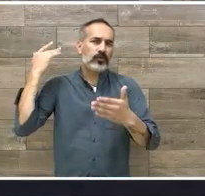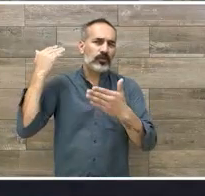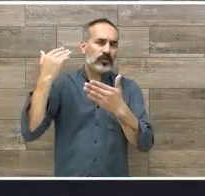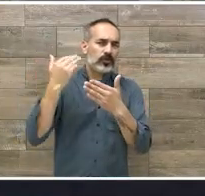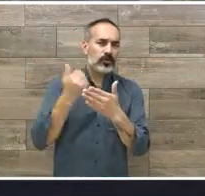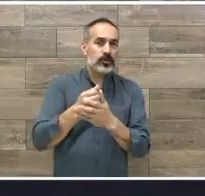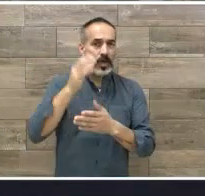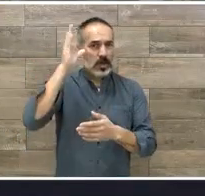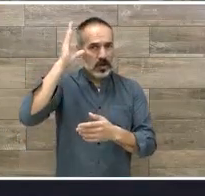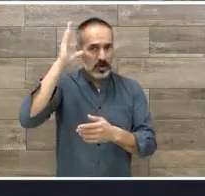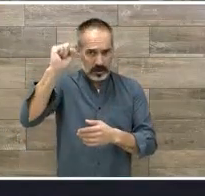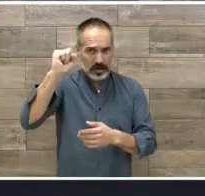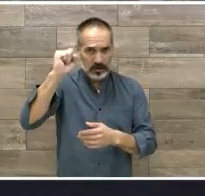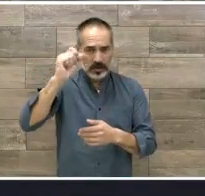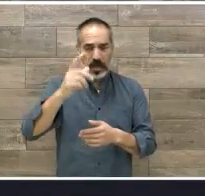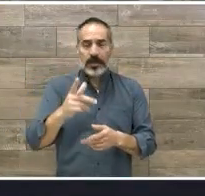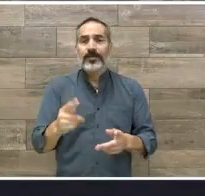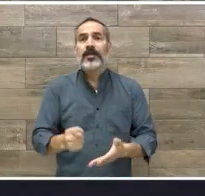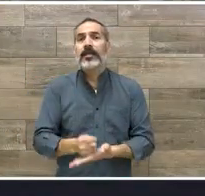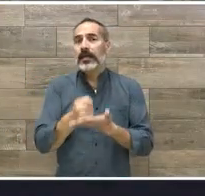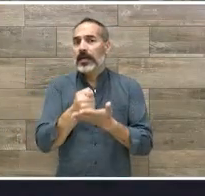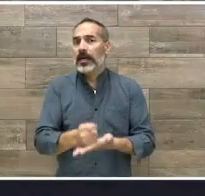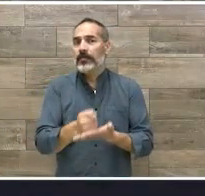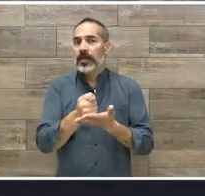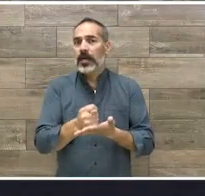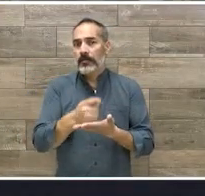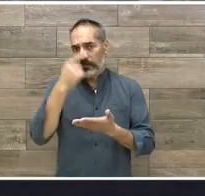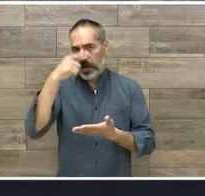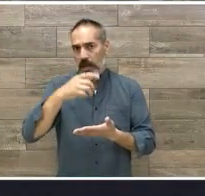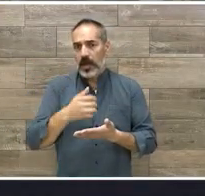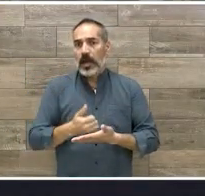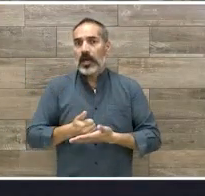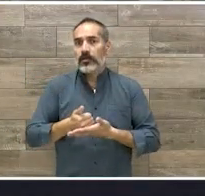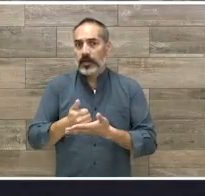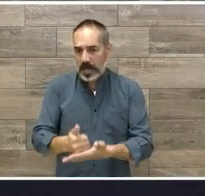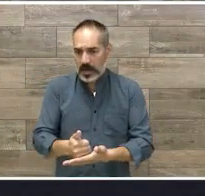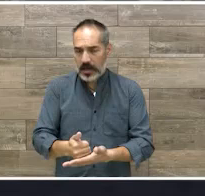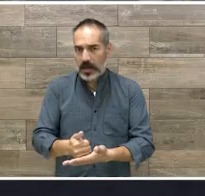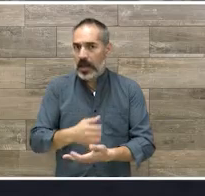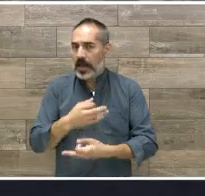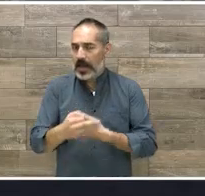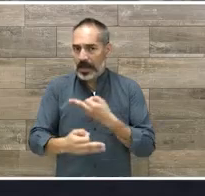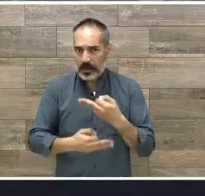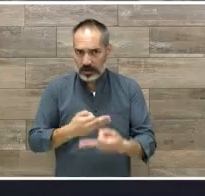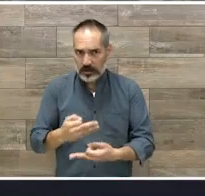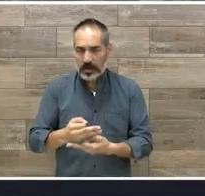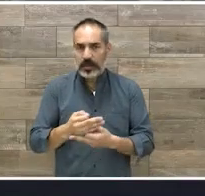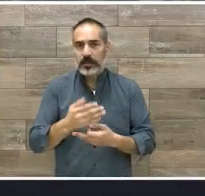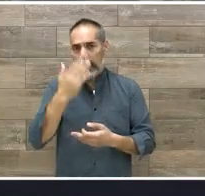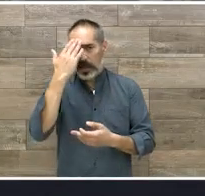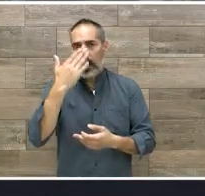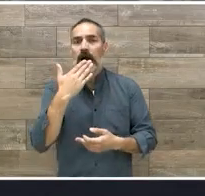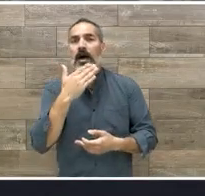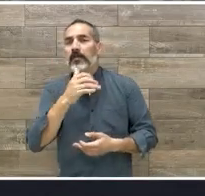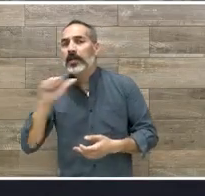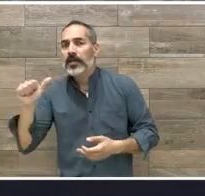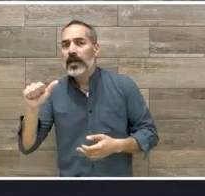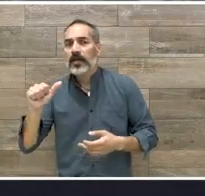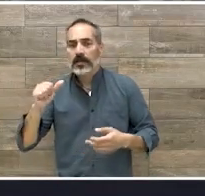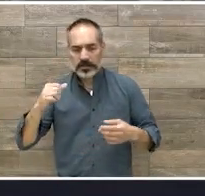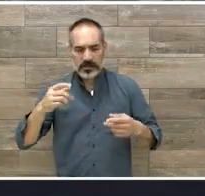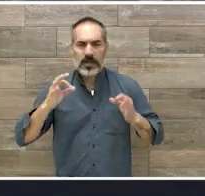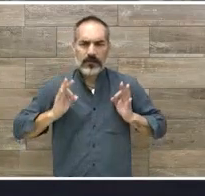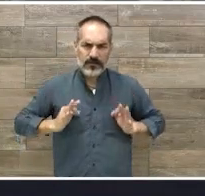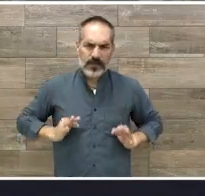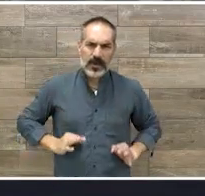terapéuticos que hemos estado trabajando en beneficio de potenciar todas aquellas habilidades motoras, cognitivas